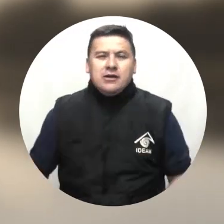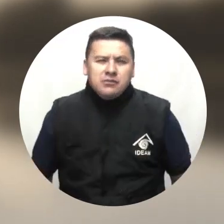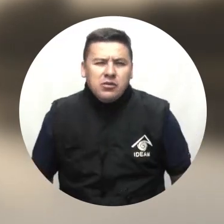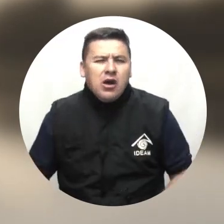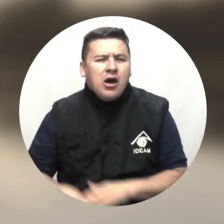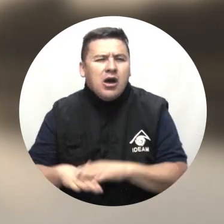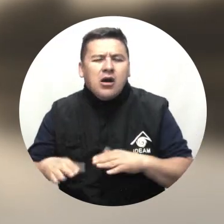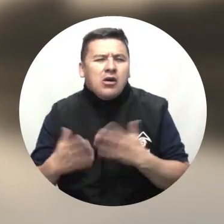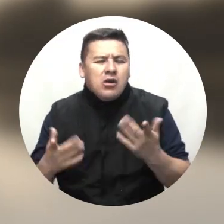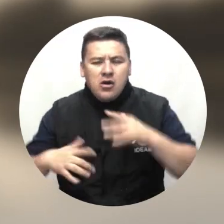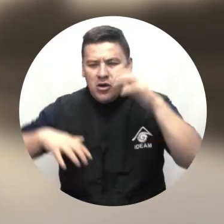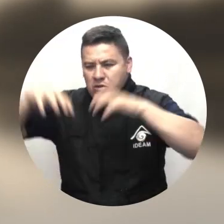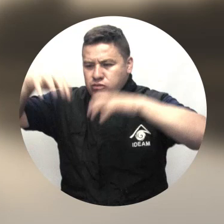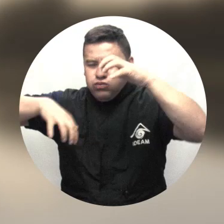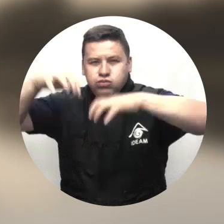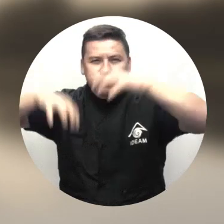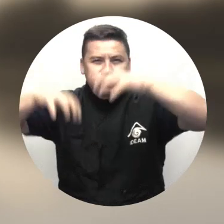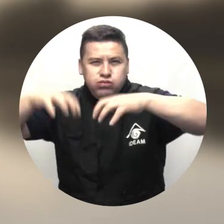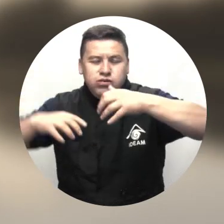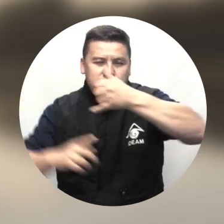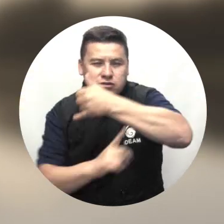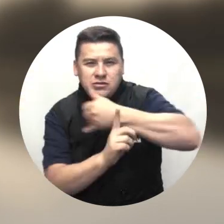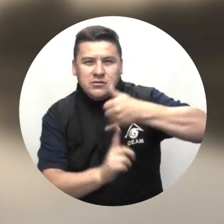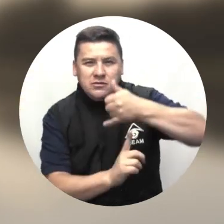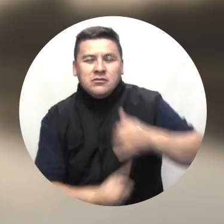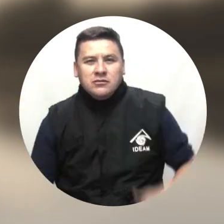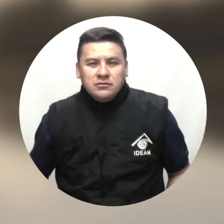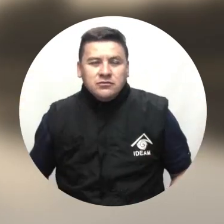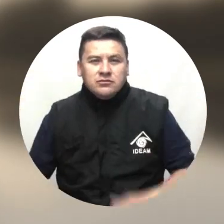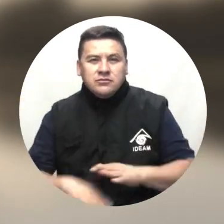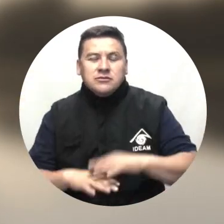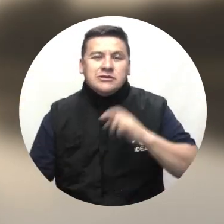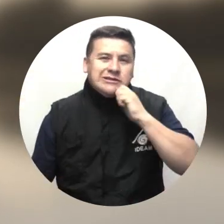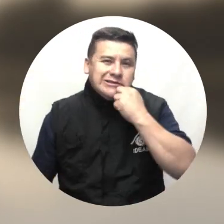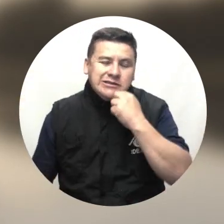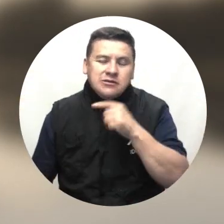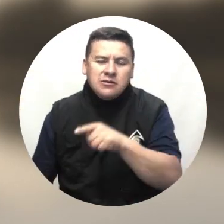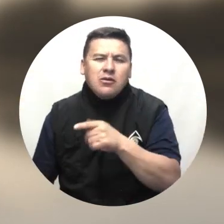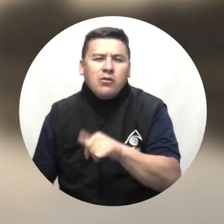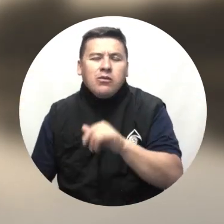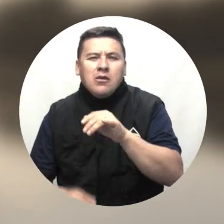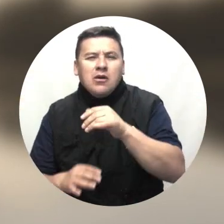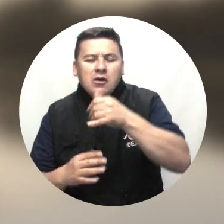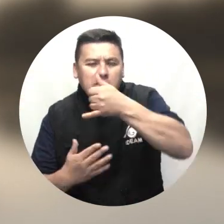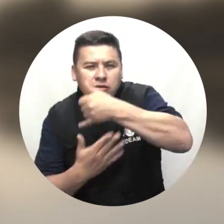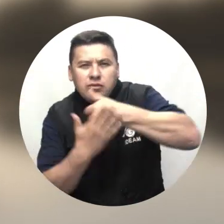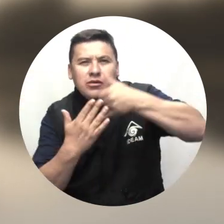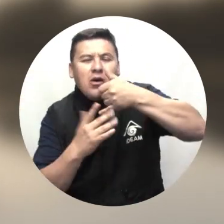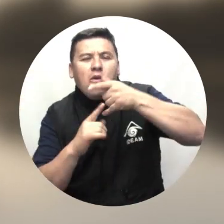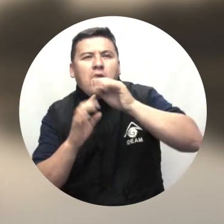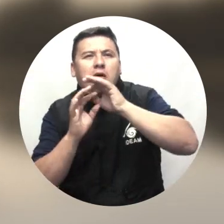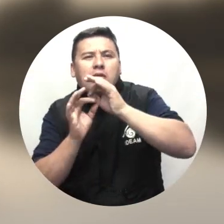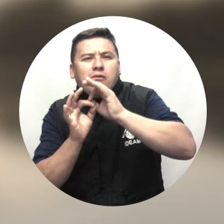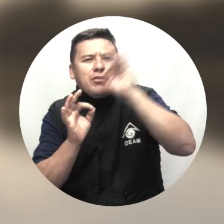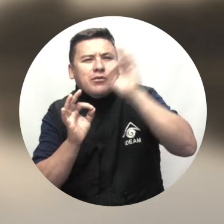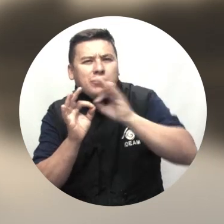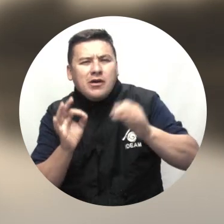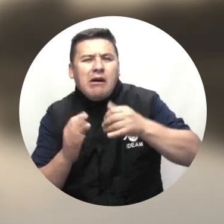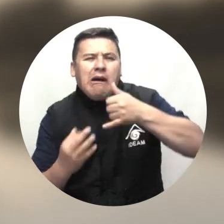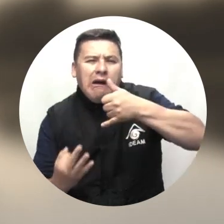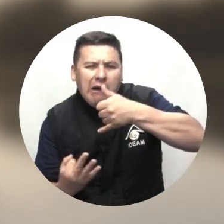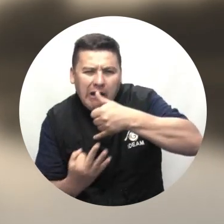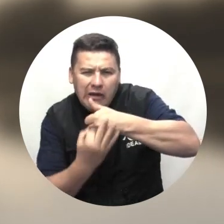tierra Ocasionados por las lluvias en la región Pacífica Y alerta naranja en algunos municipios de las regiones Orinoquía,